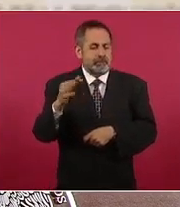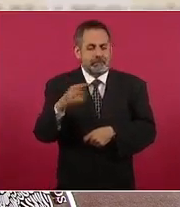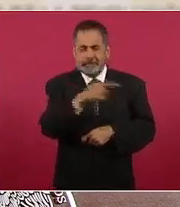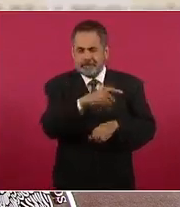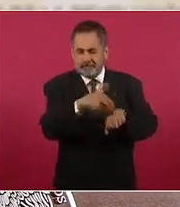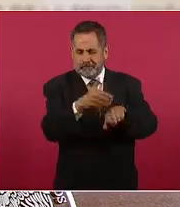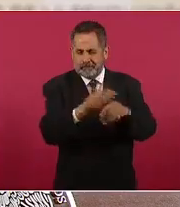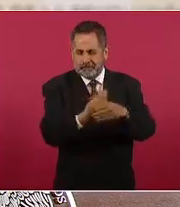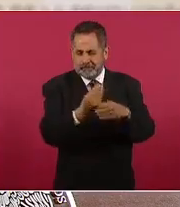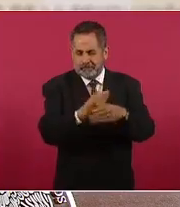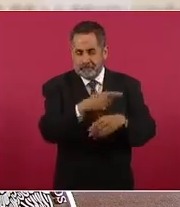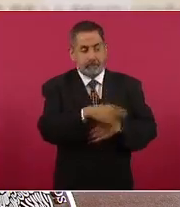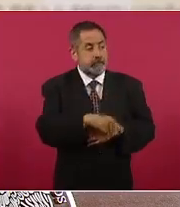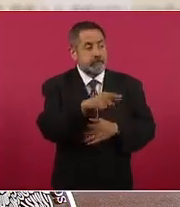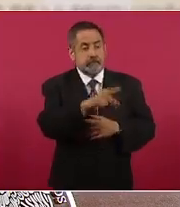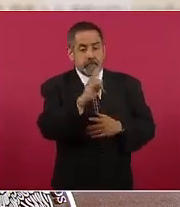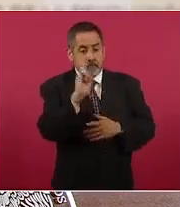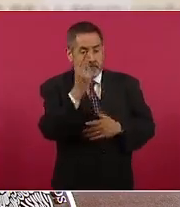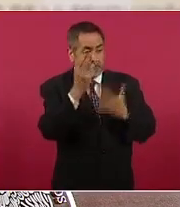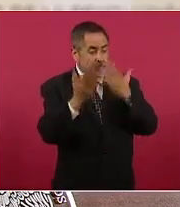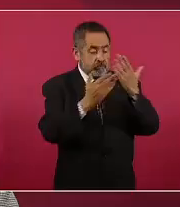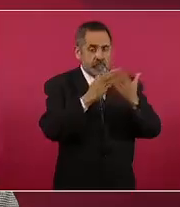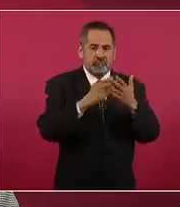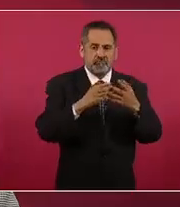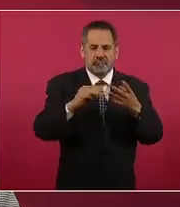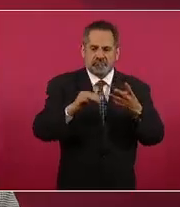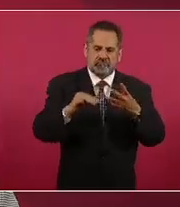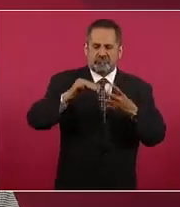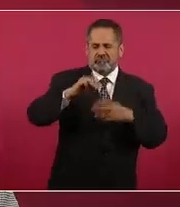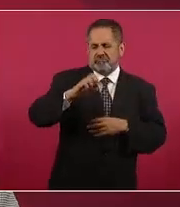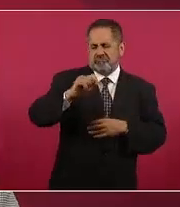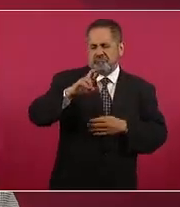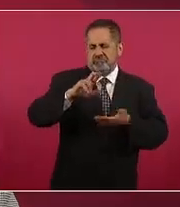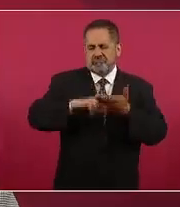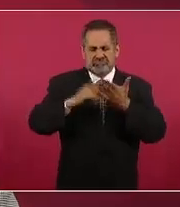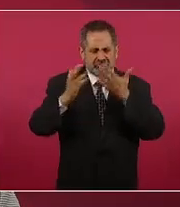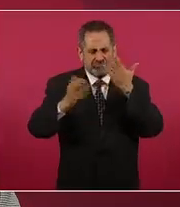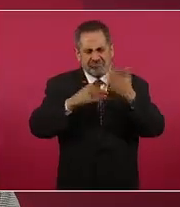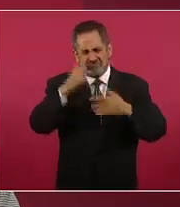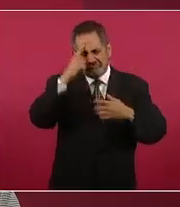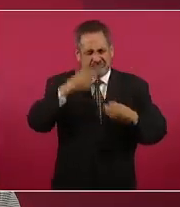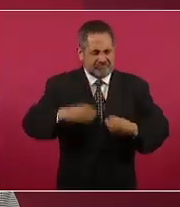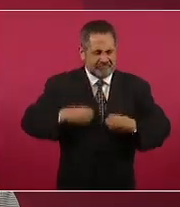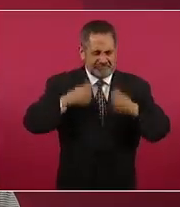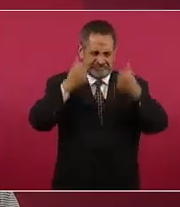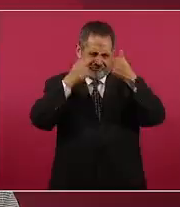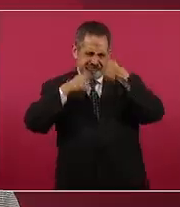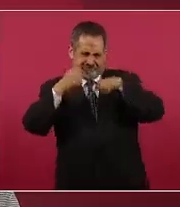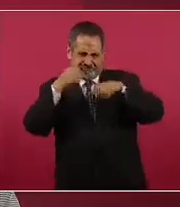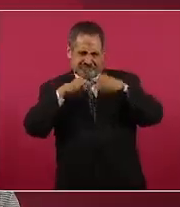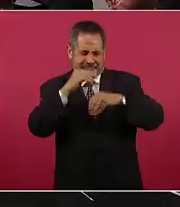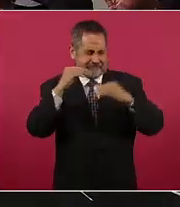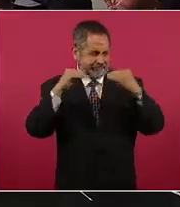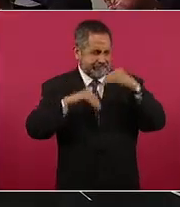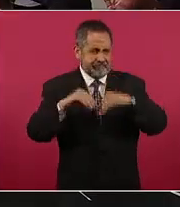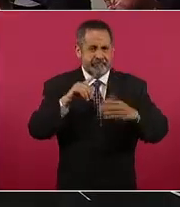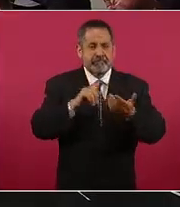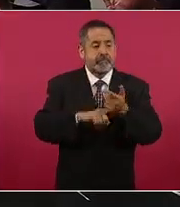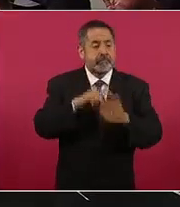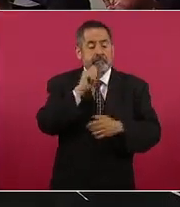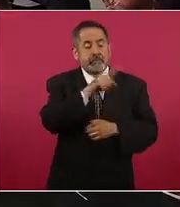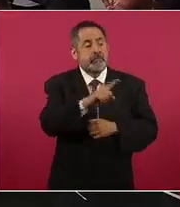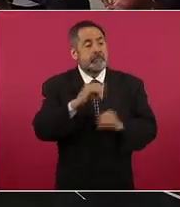universidad se ofrece maestría en medicina estética y longitud, así como del Instituto Superior de